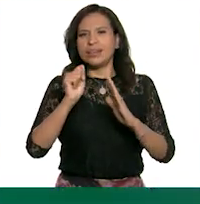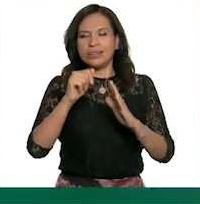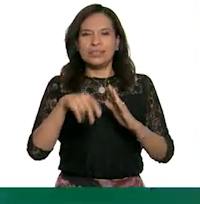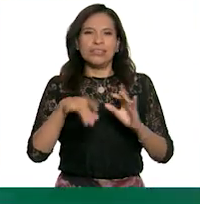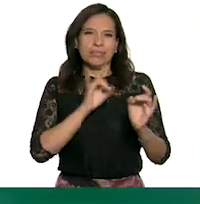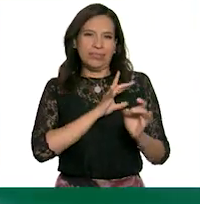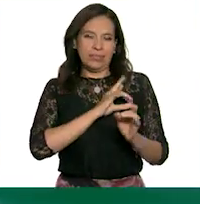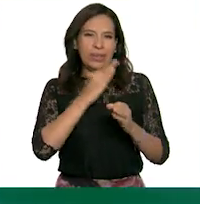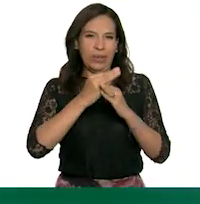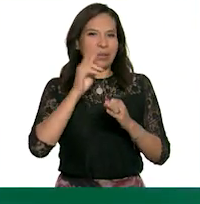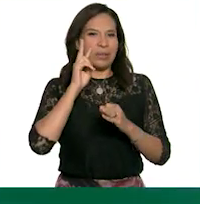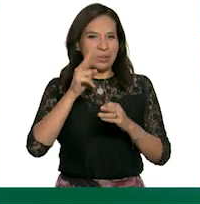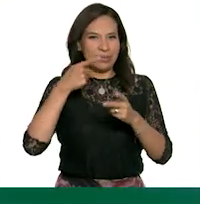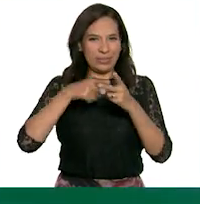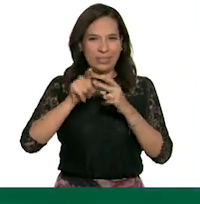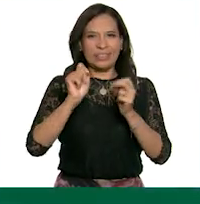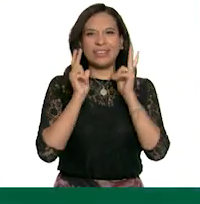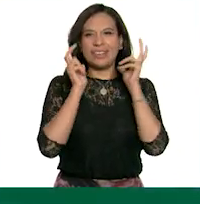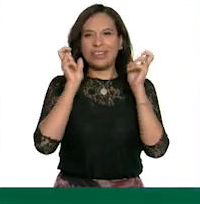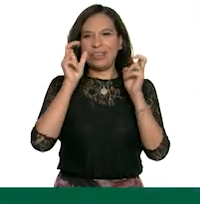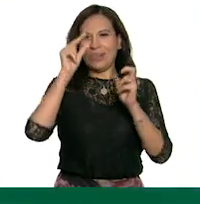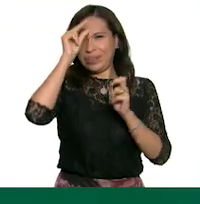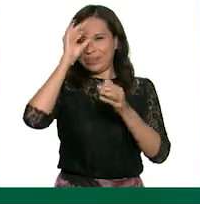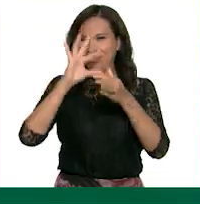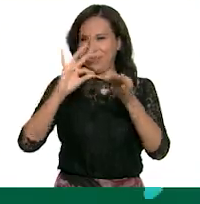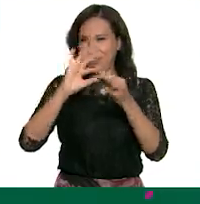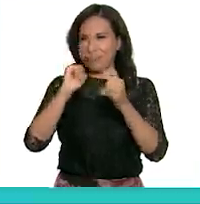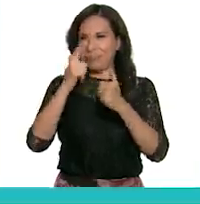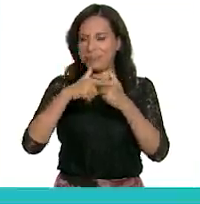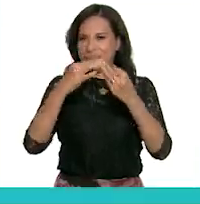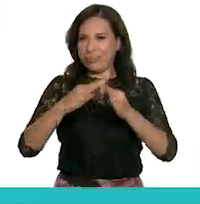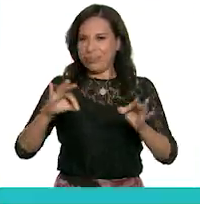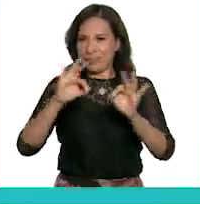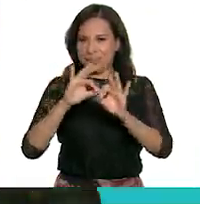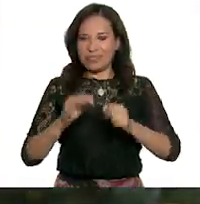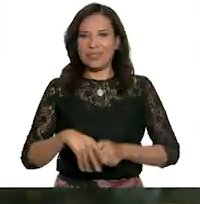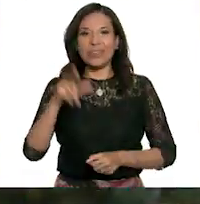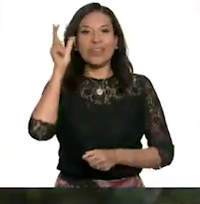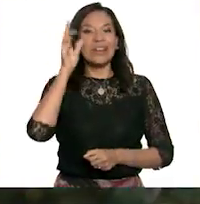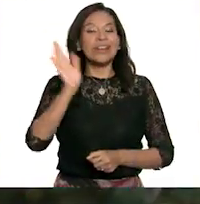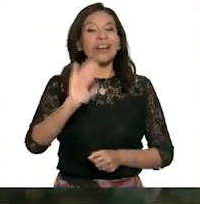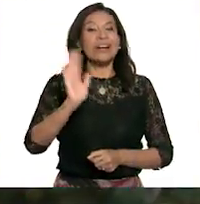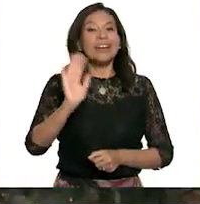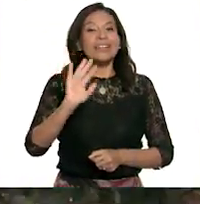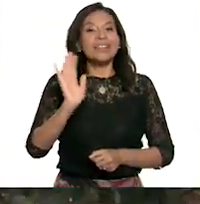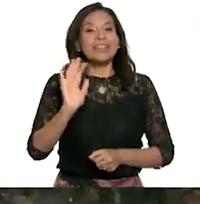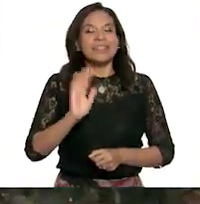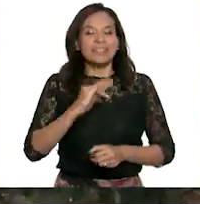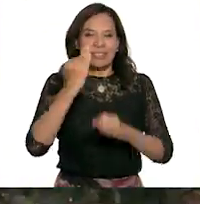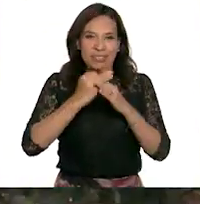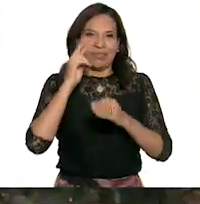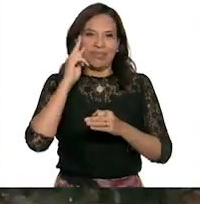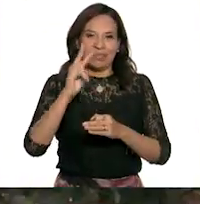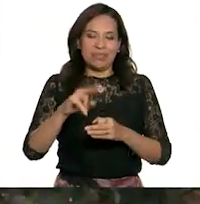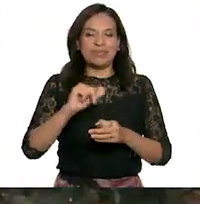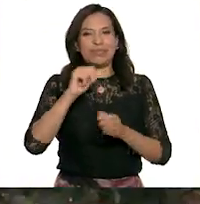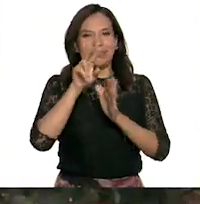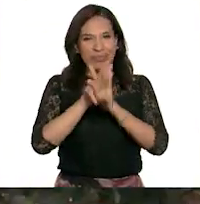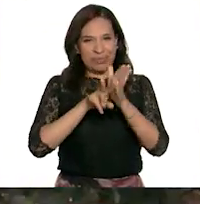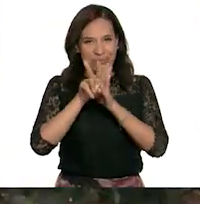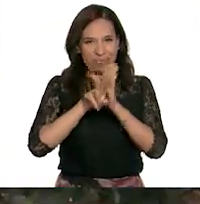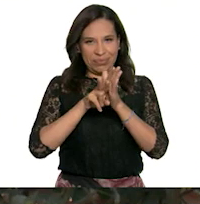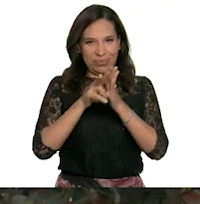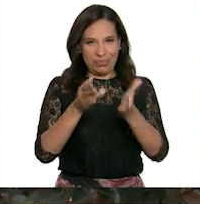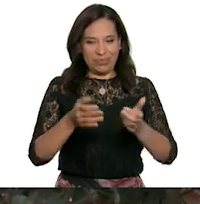acompañan? A ver, ajo listo, porque tiene que decirnos algo bien importante. ¡Hola! ¡Vamos a ver el siguiente